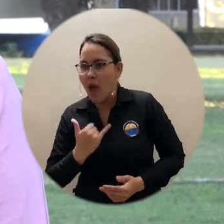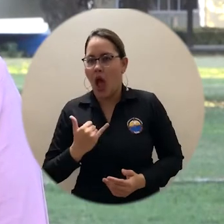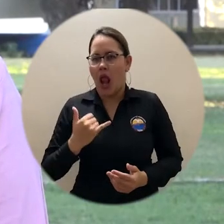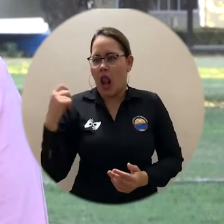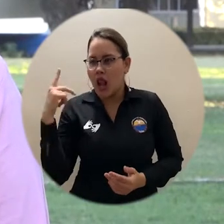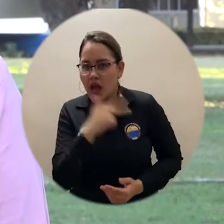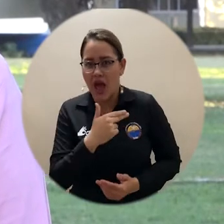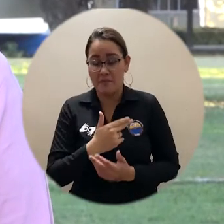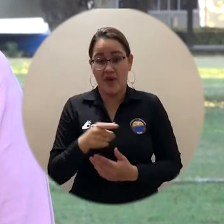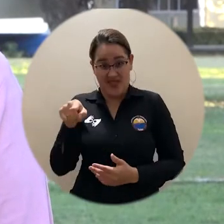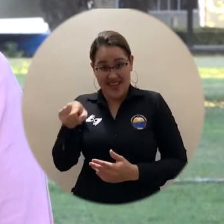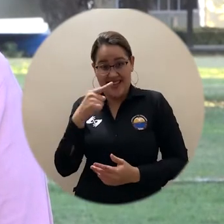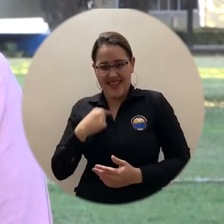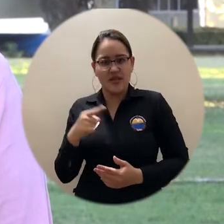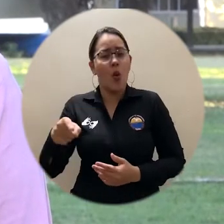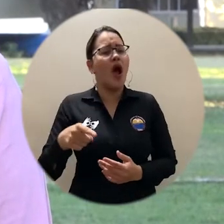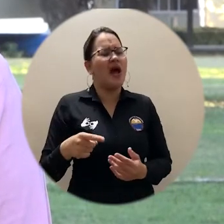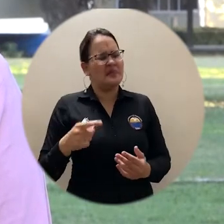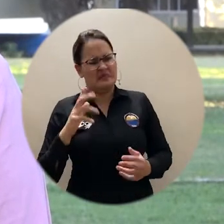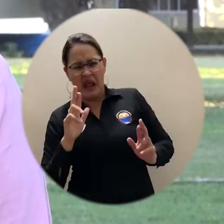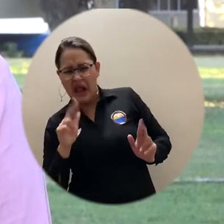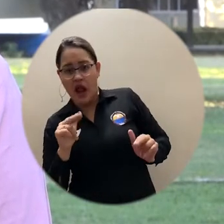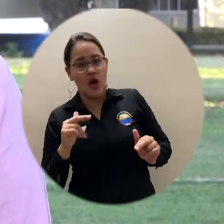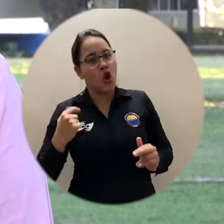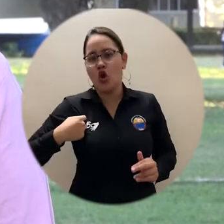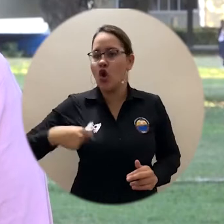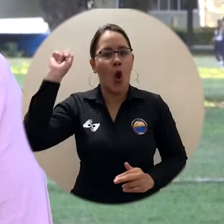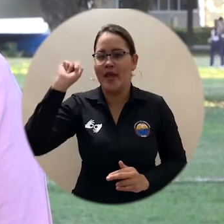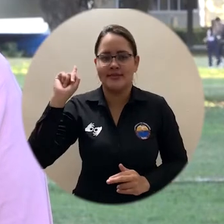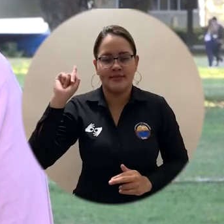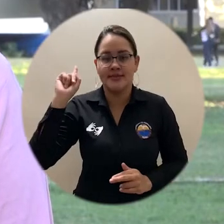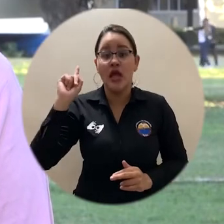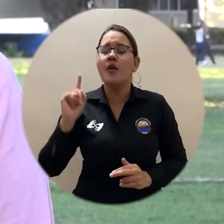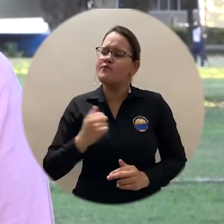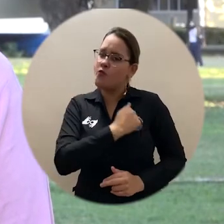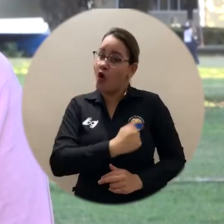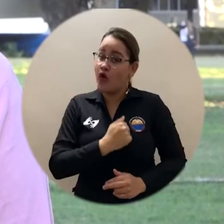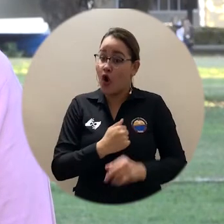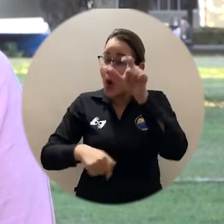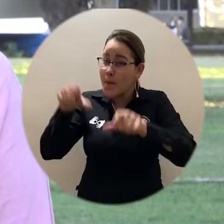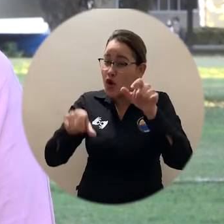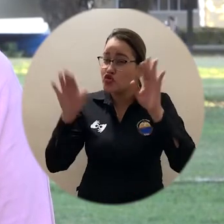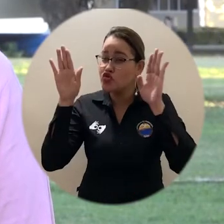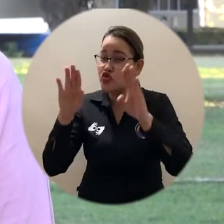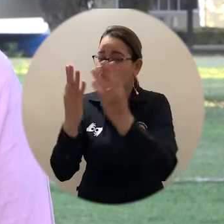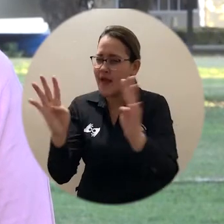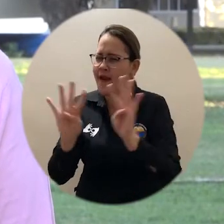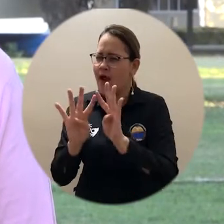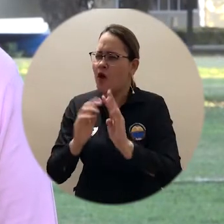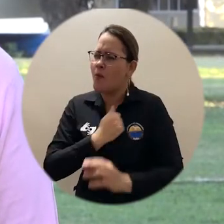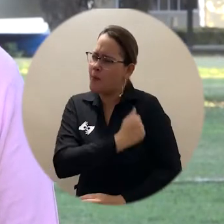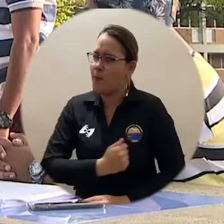como ellos pretenden ahora hacerlo ver a la opinión pública en general. Queremos decirles a los honorables senadores que nosotros